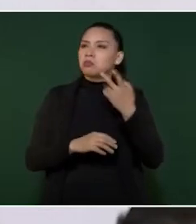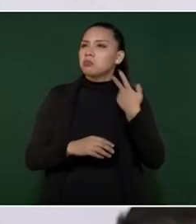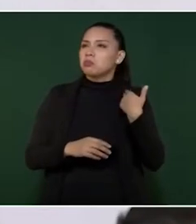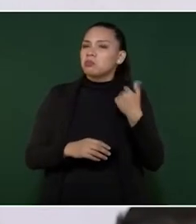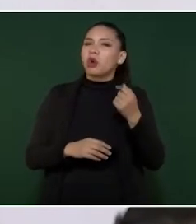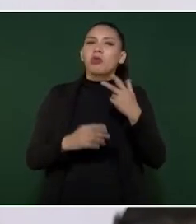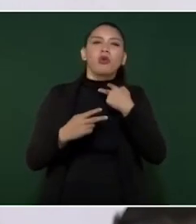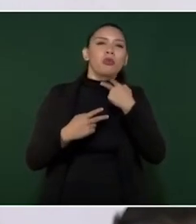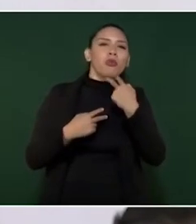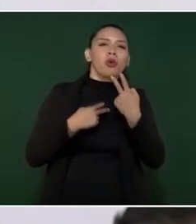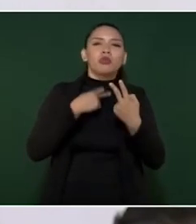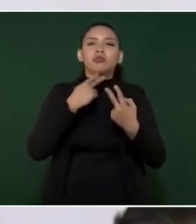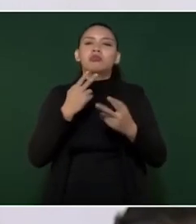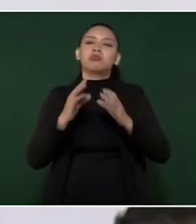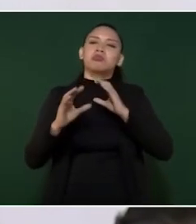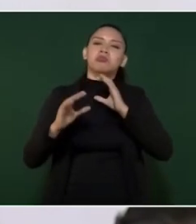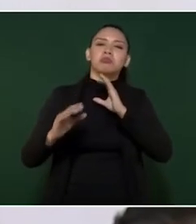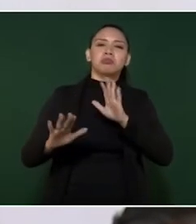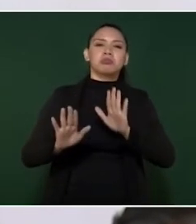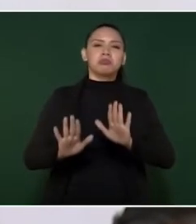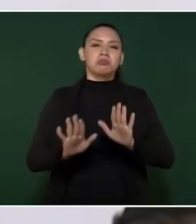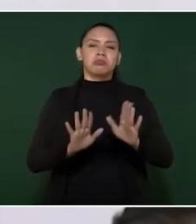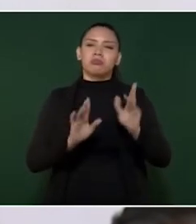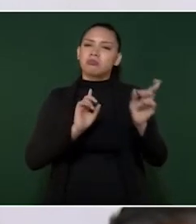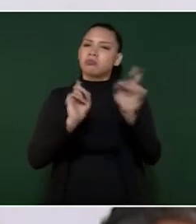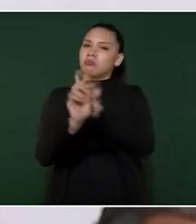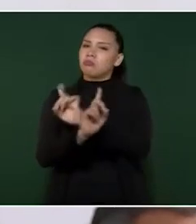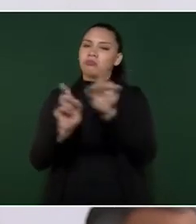de un muy buen momento en la relación bilateral.